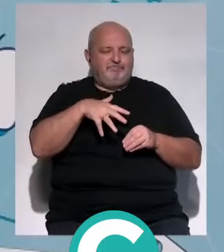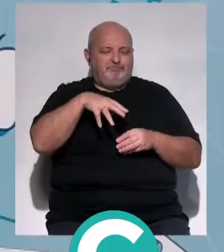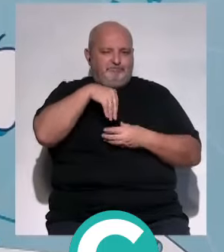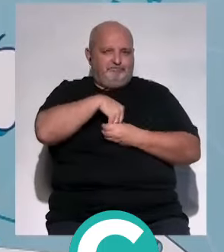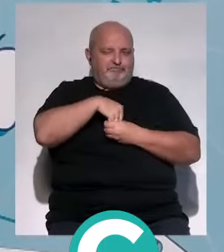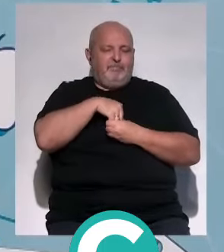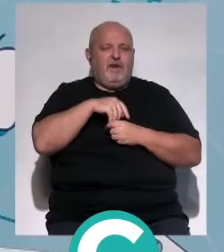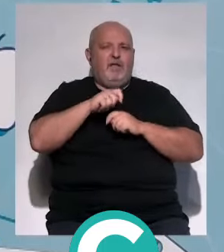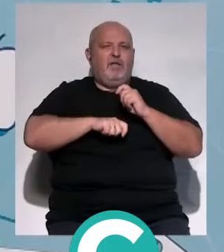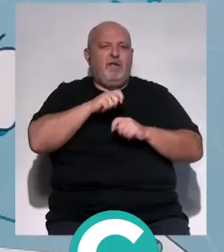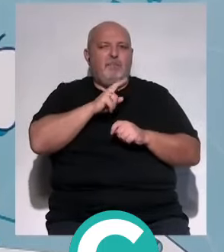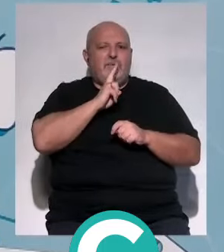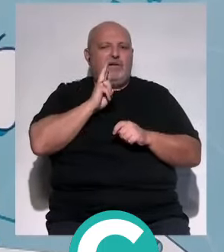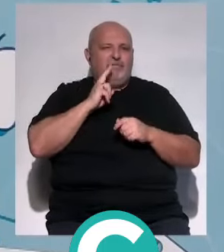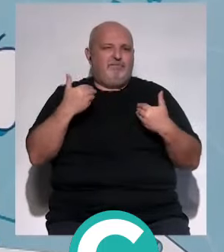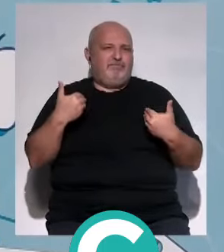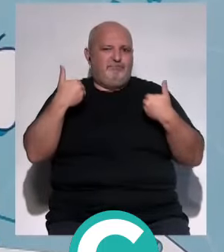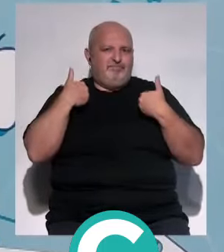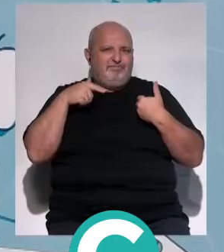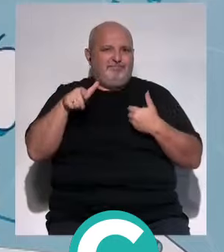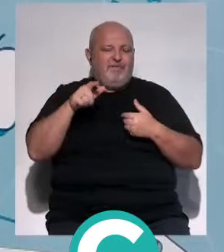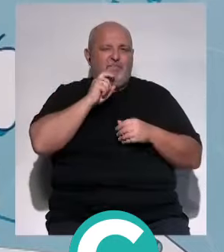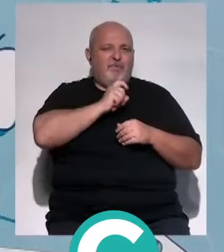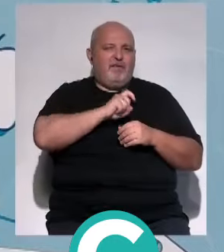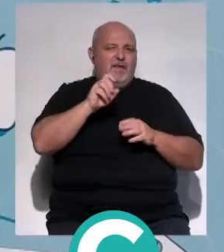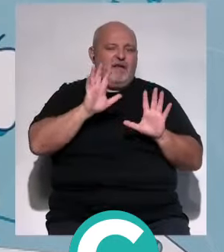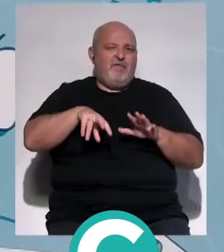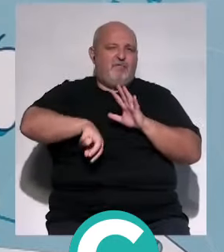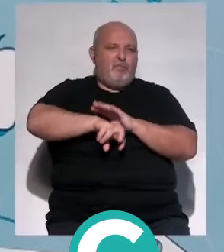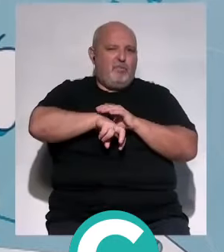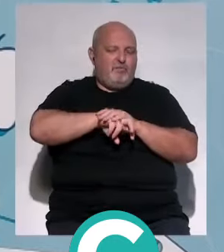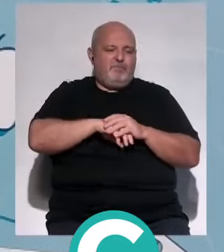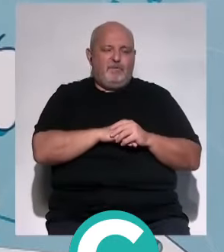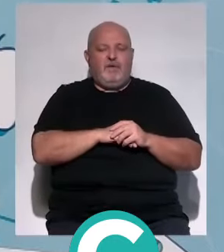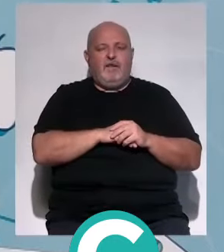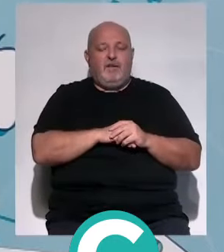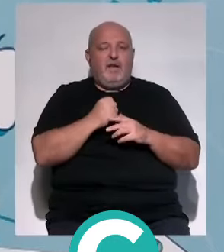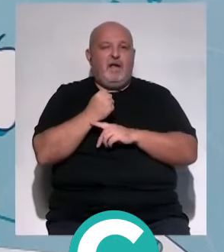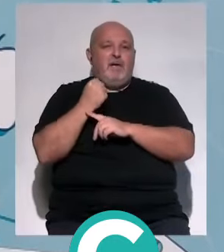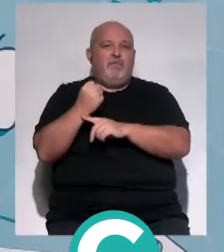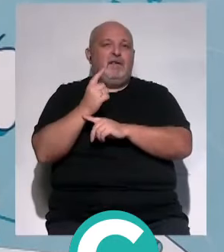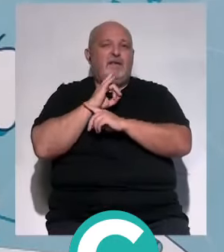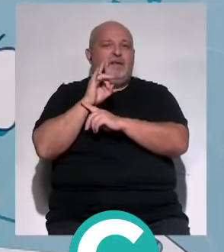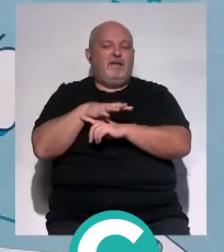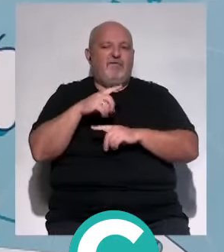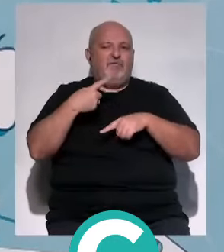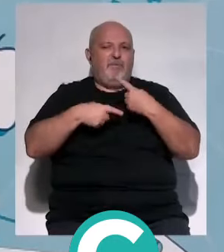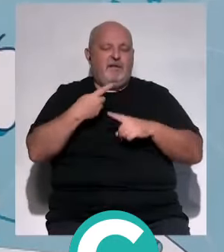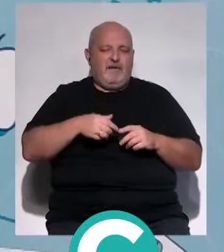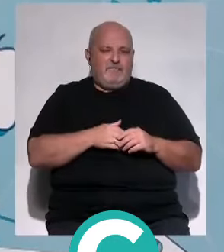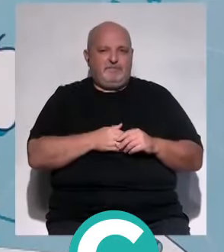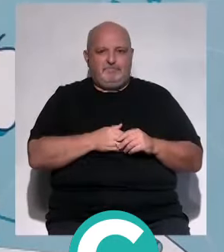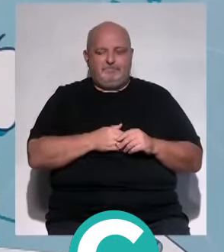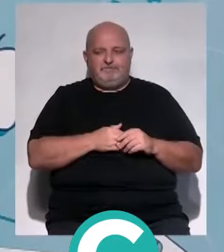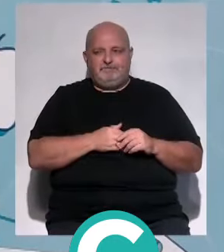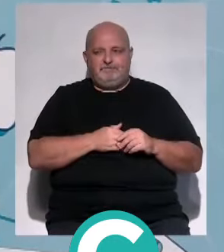la Asociación de Matronas Matrioska y la Fundación del Cádiz Club de Fútbol en apoyo a las familias afectadas.